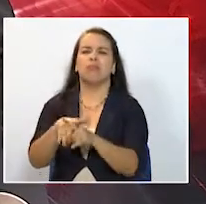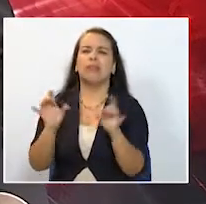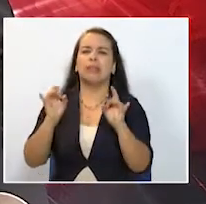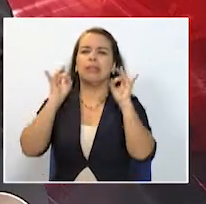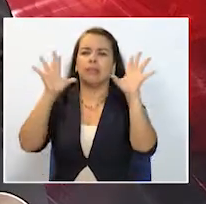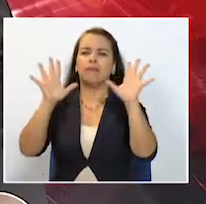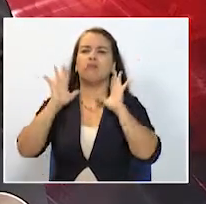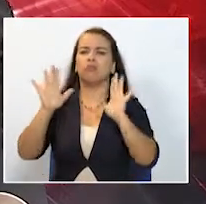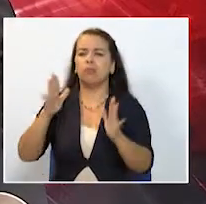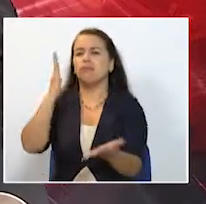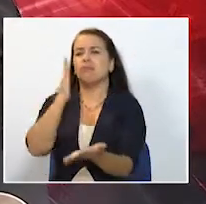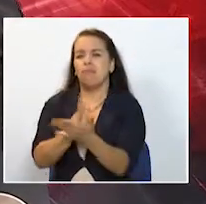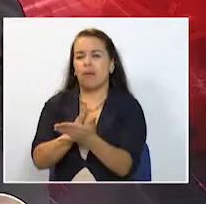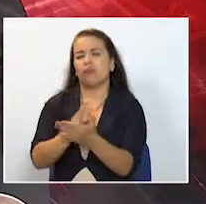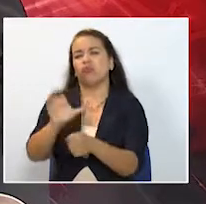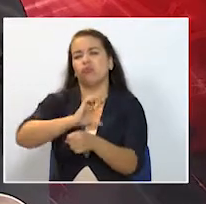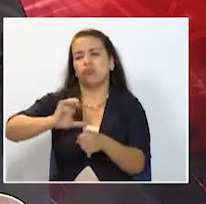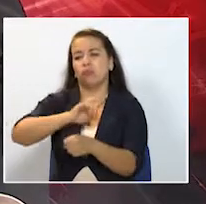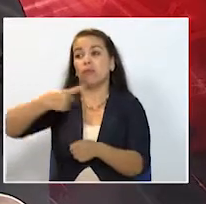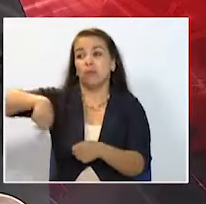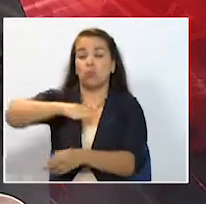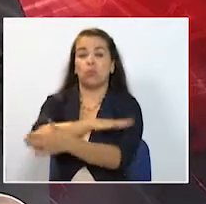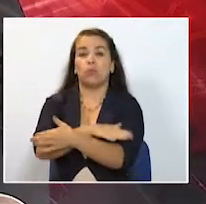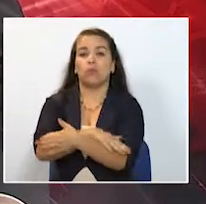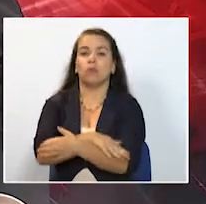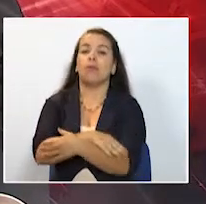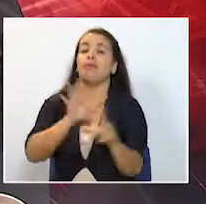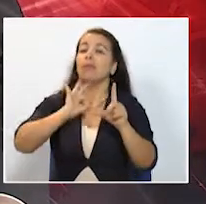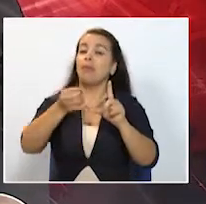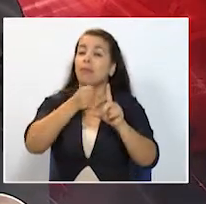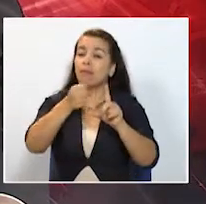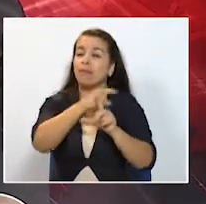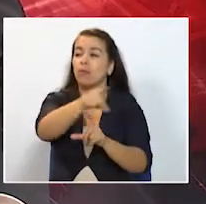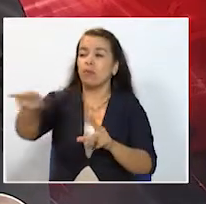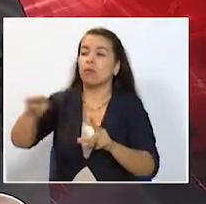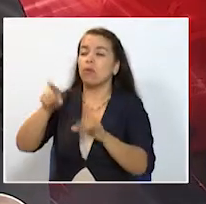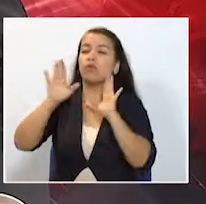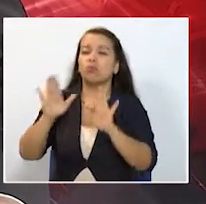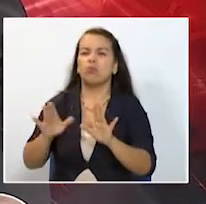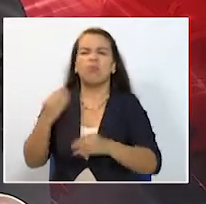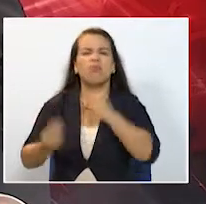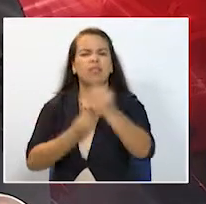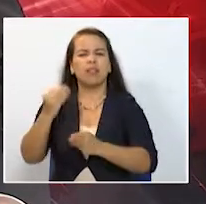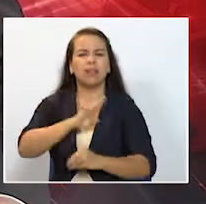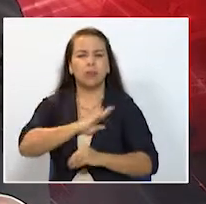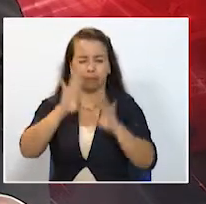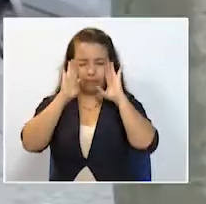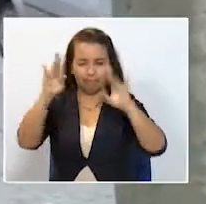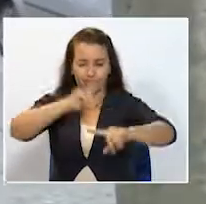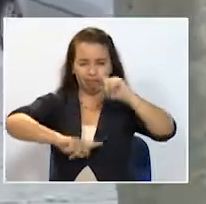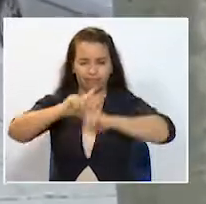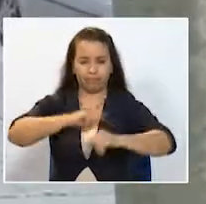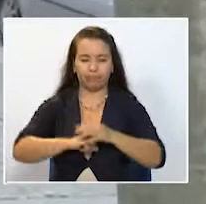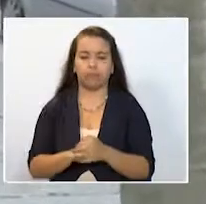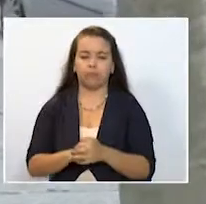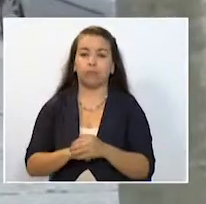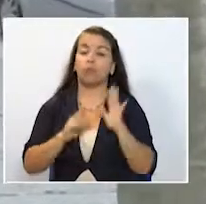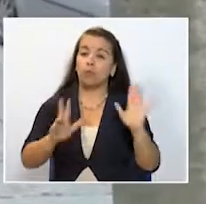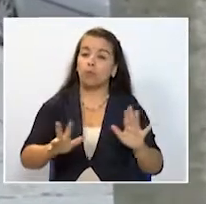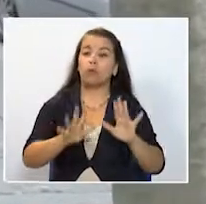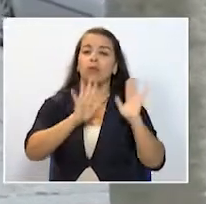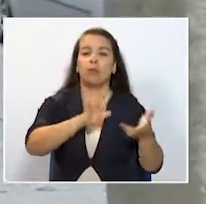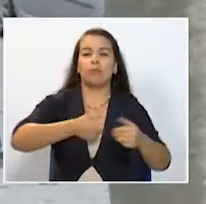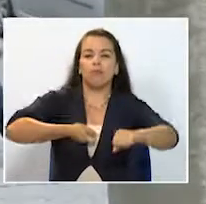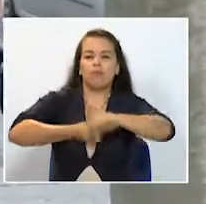contra de los ciudadanos de bien en Telecafés Noticias les contamos lo que están haciendo las autoridades frente a este tema temas relacionados con el